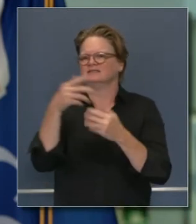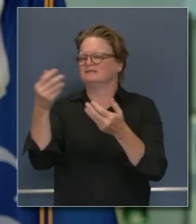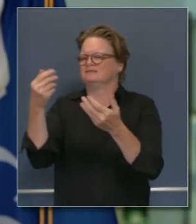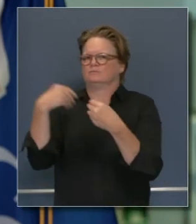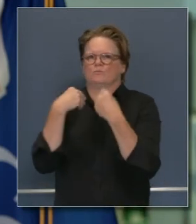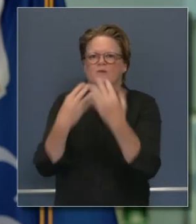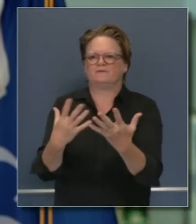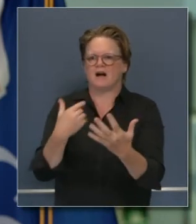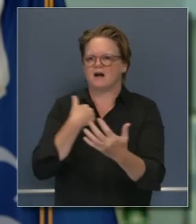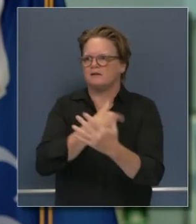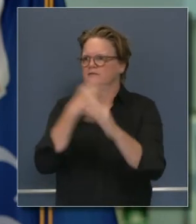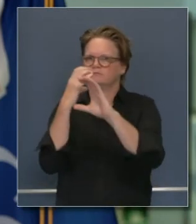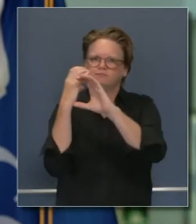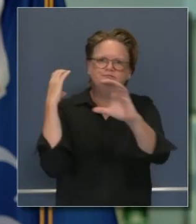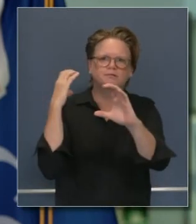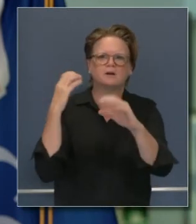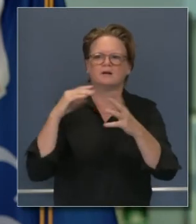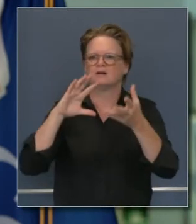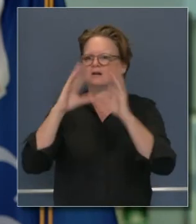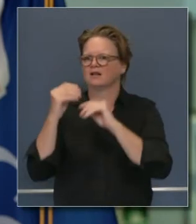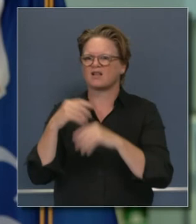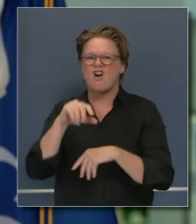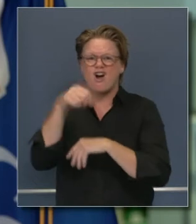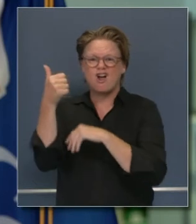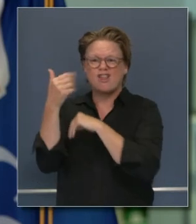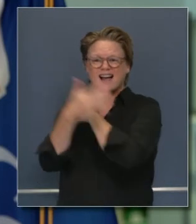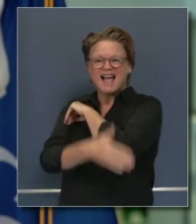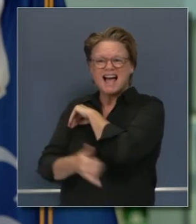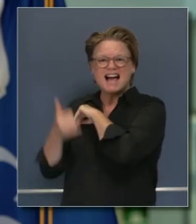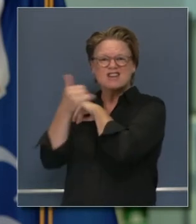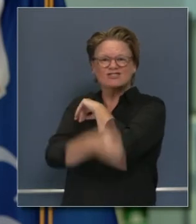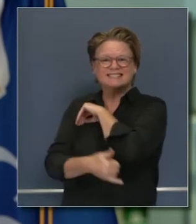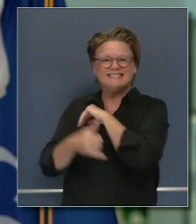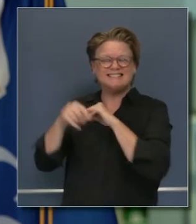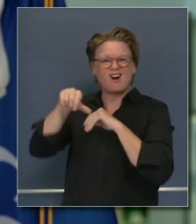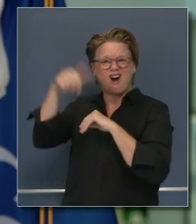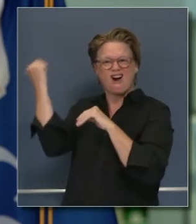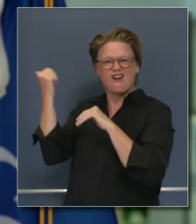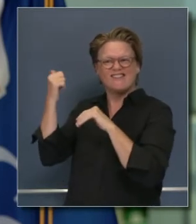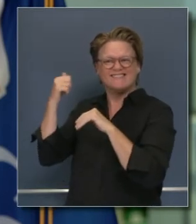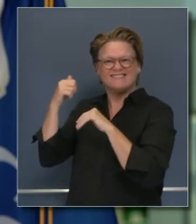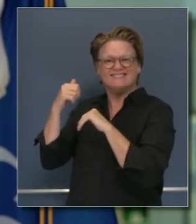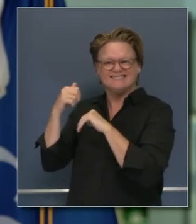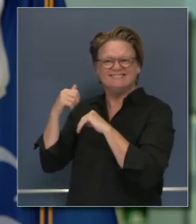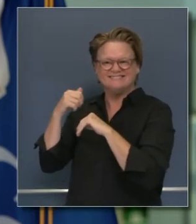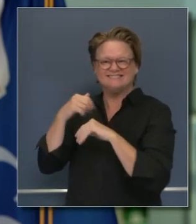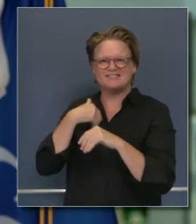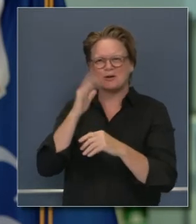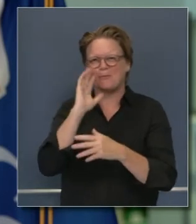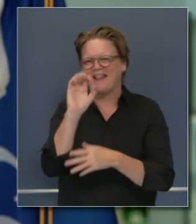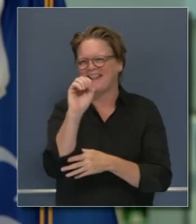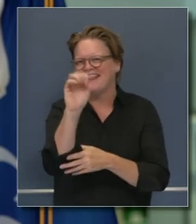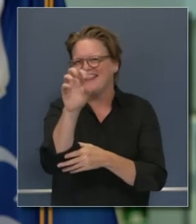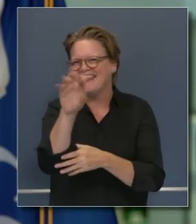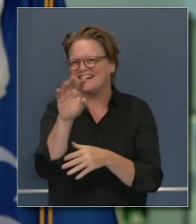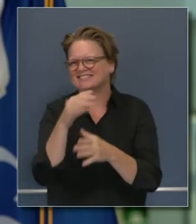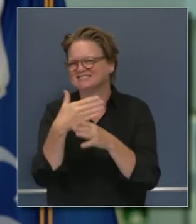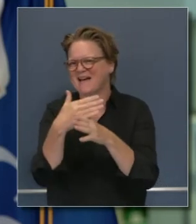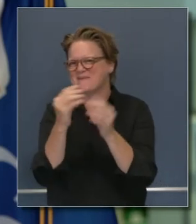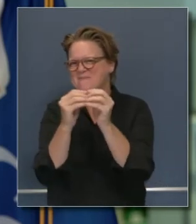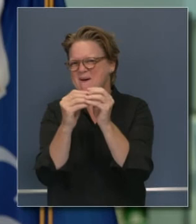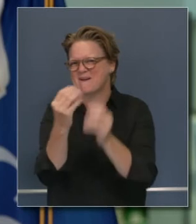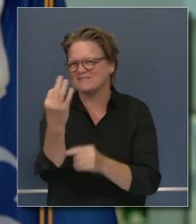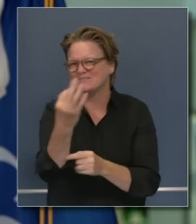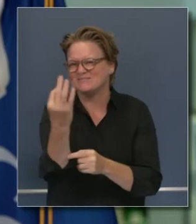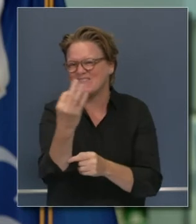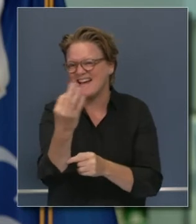ya saben tenemos apoyo de otros países también haremos anuncios mañana o el próximo día en cuanto